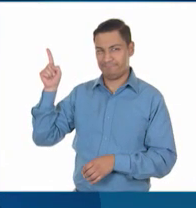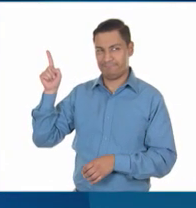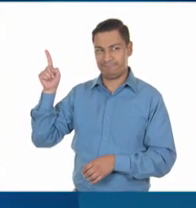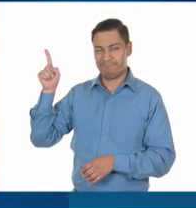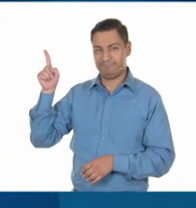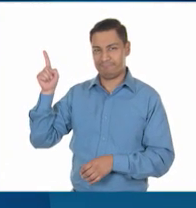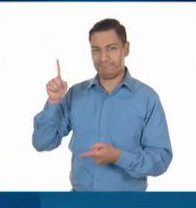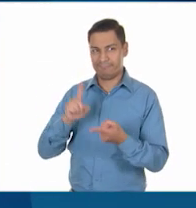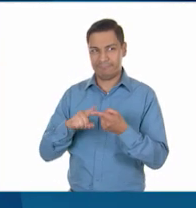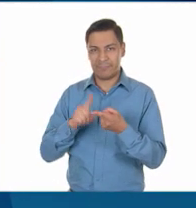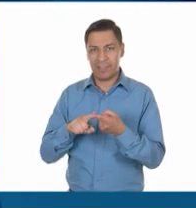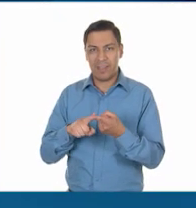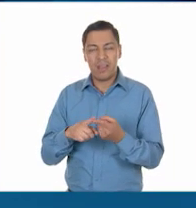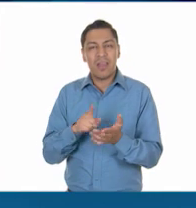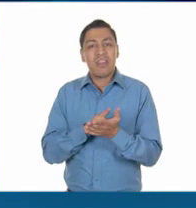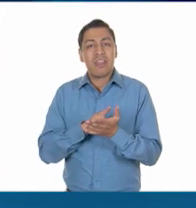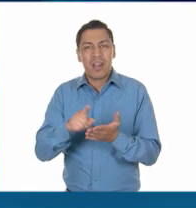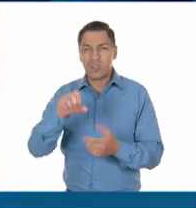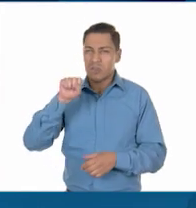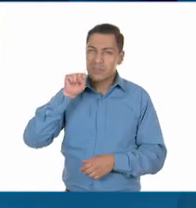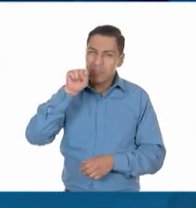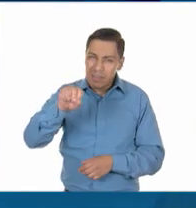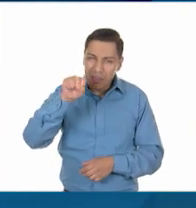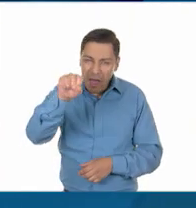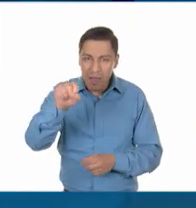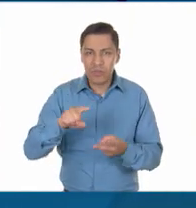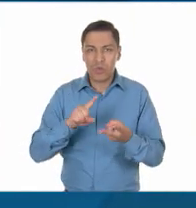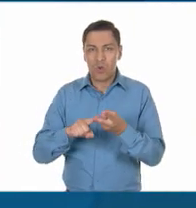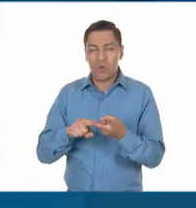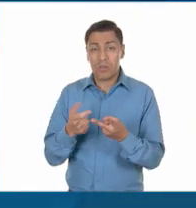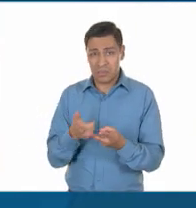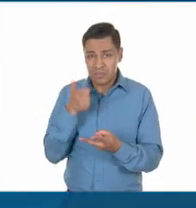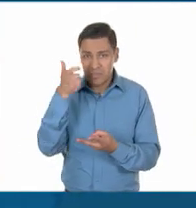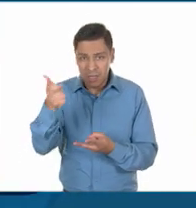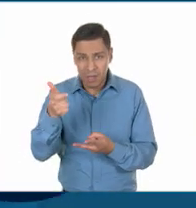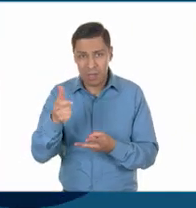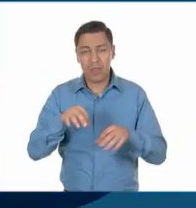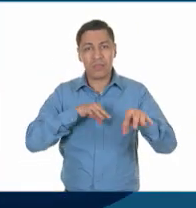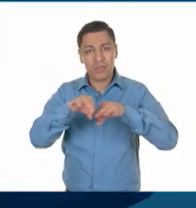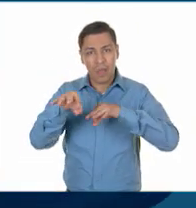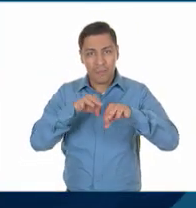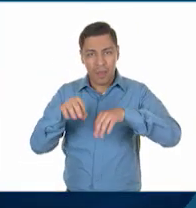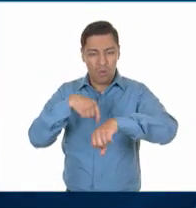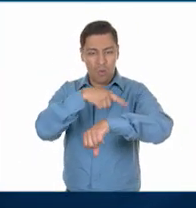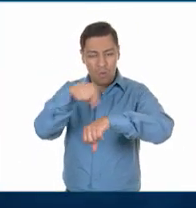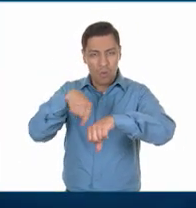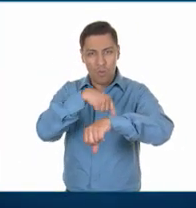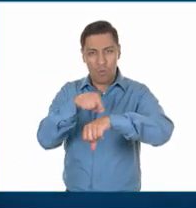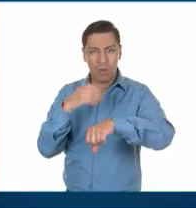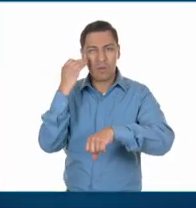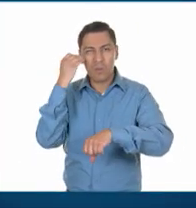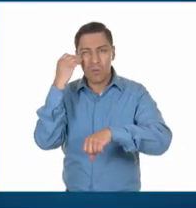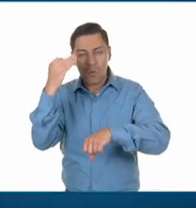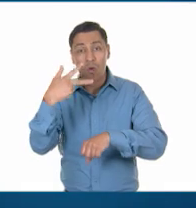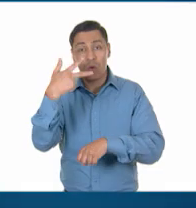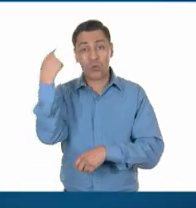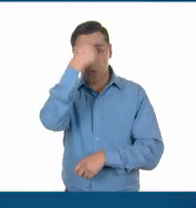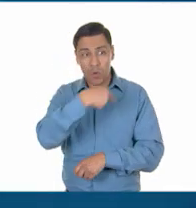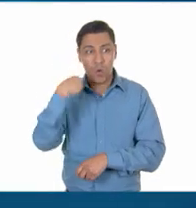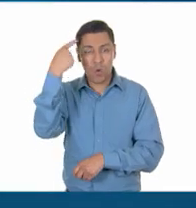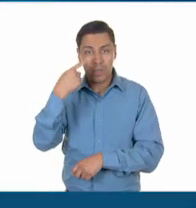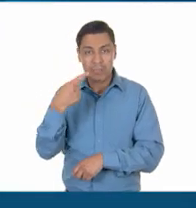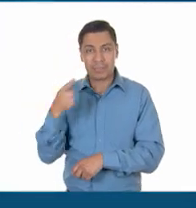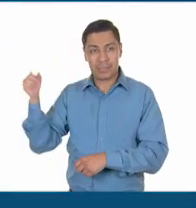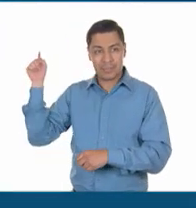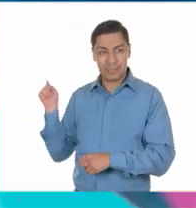El derecho a la huelga y a la sindicalización, al salario mínimo, a una jornada laboral de ocho horas y el trabajo de seis días a la semana